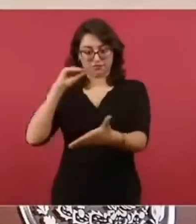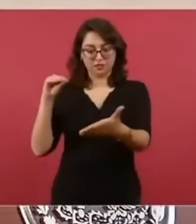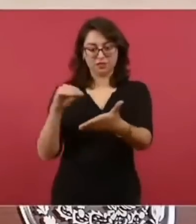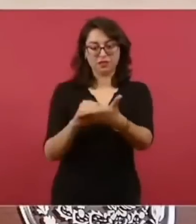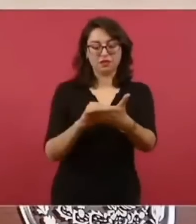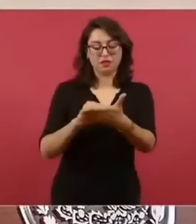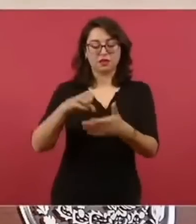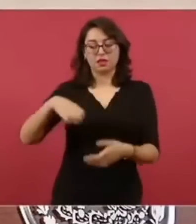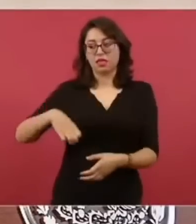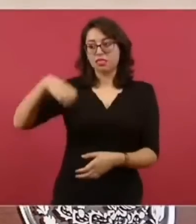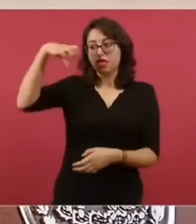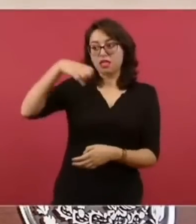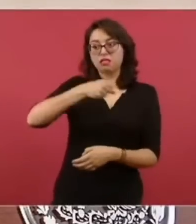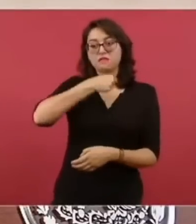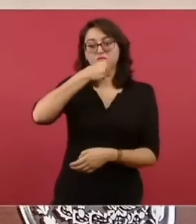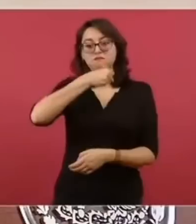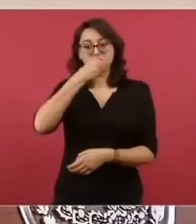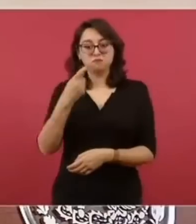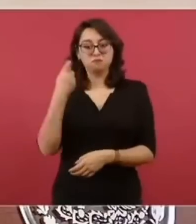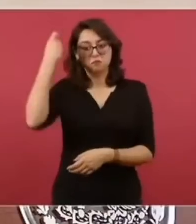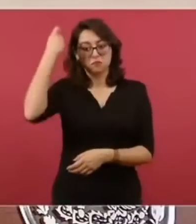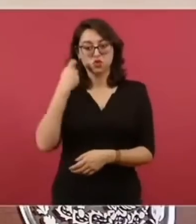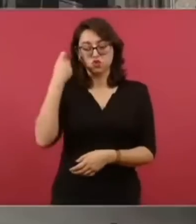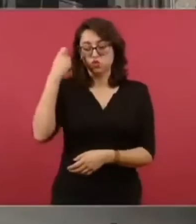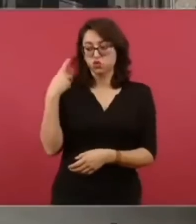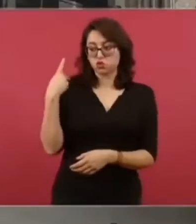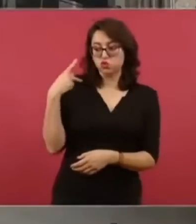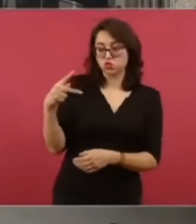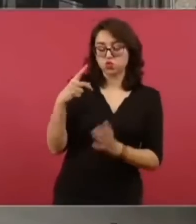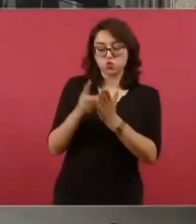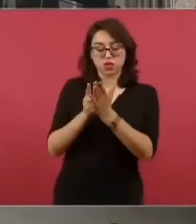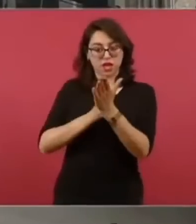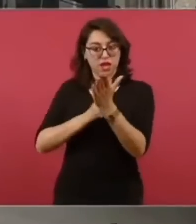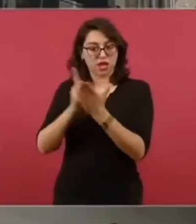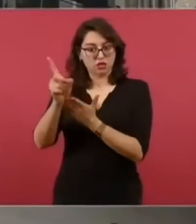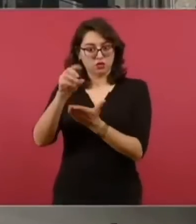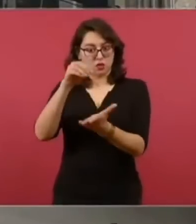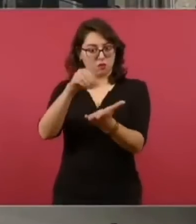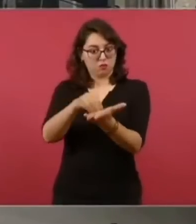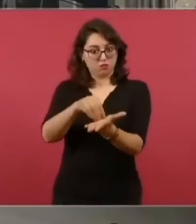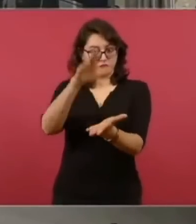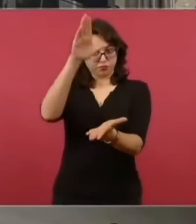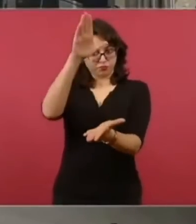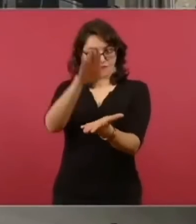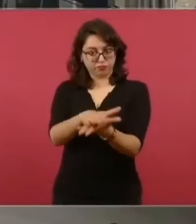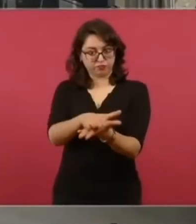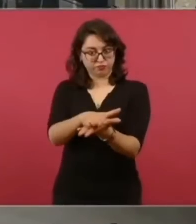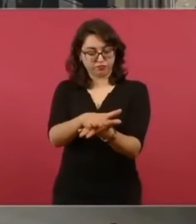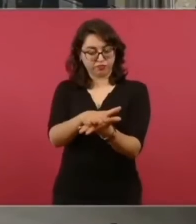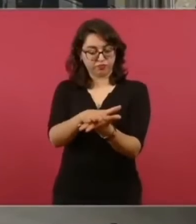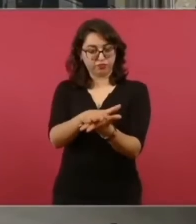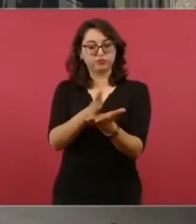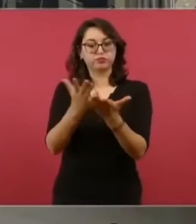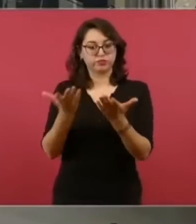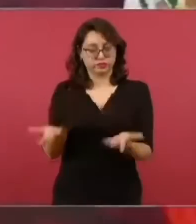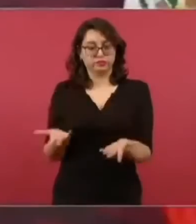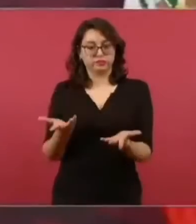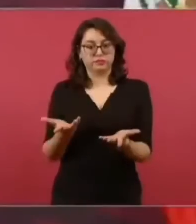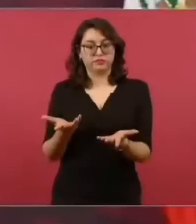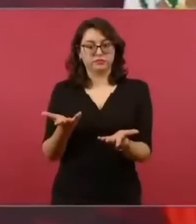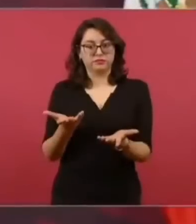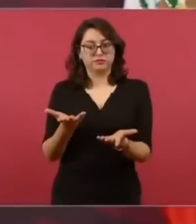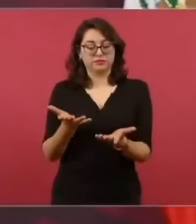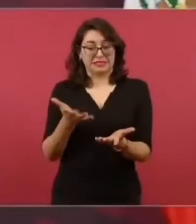y al elevar a rango constitucional este derecho